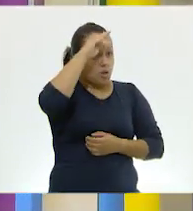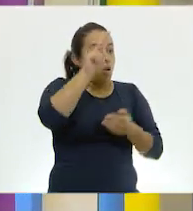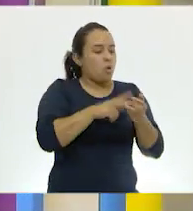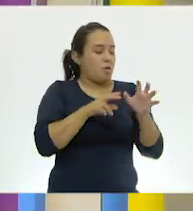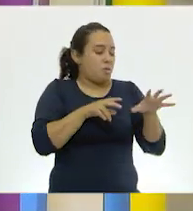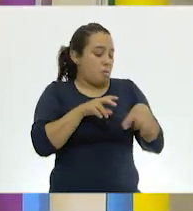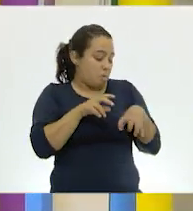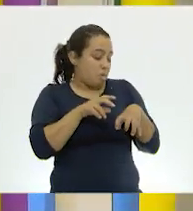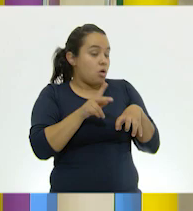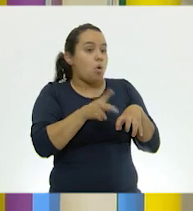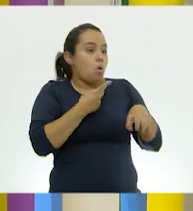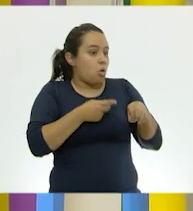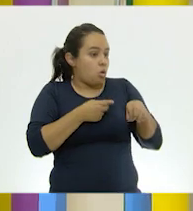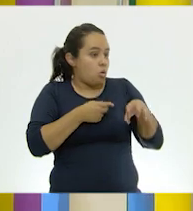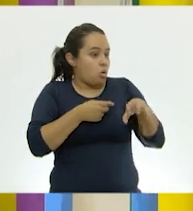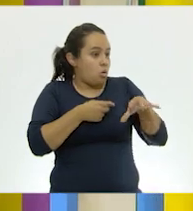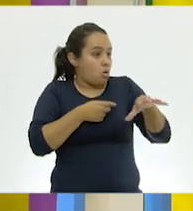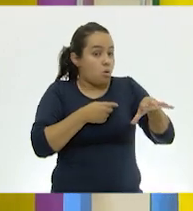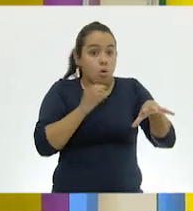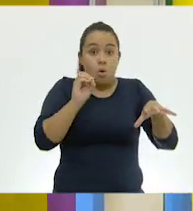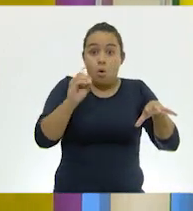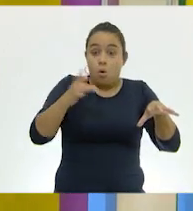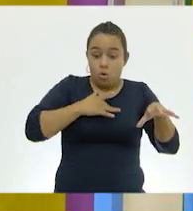regenerar también partes de su corazón.